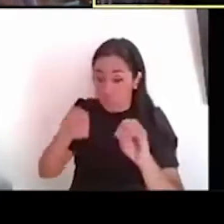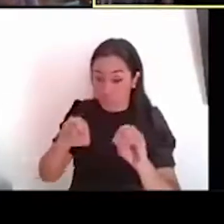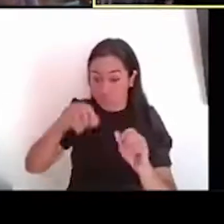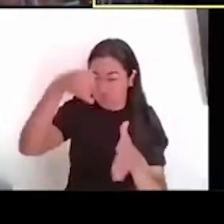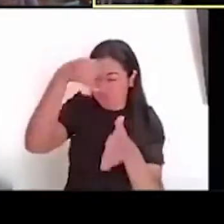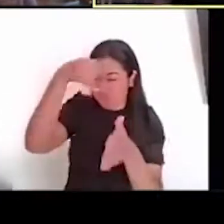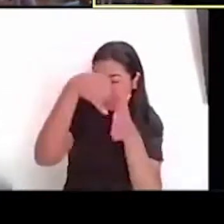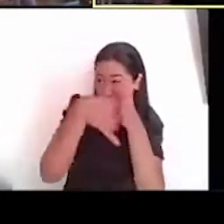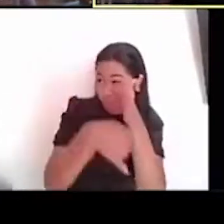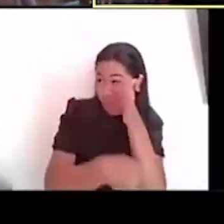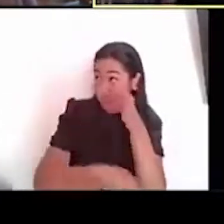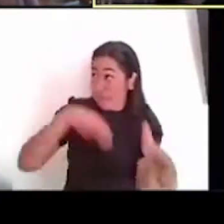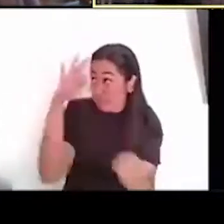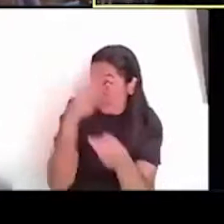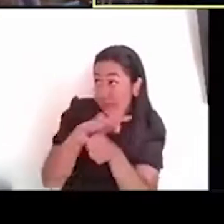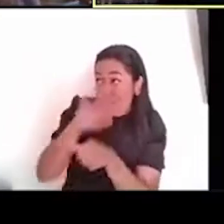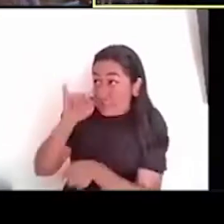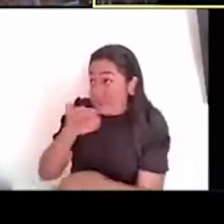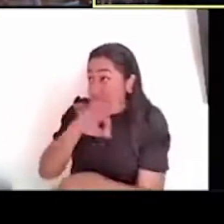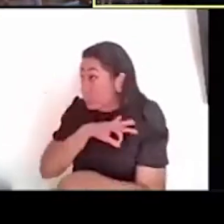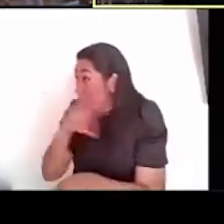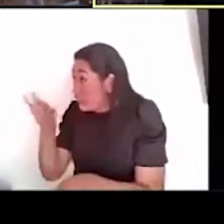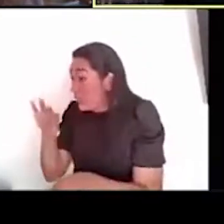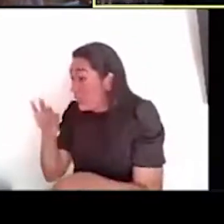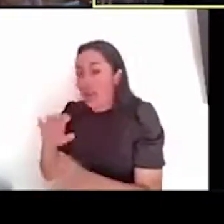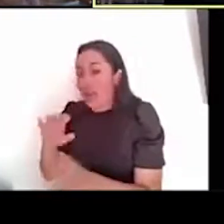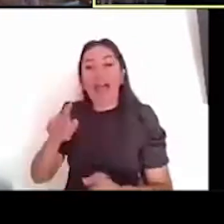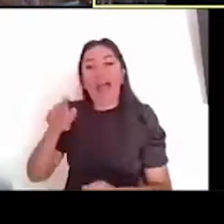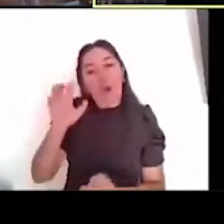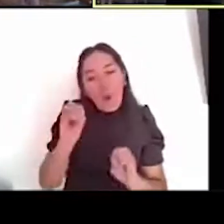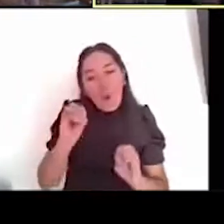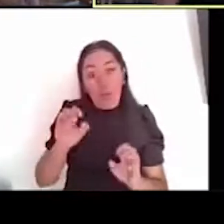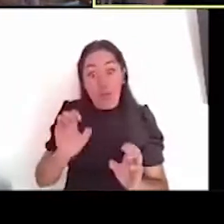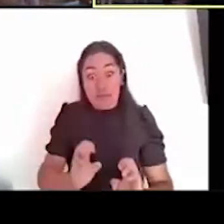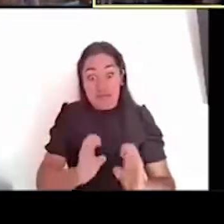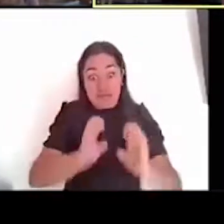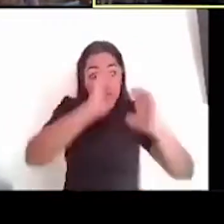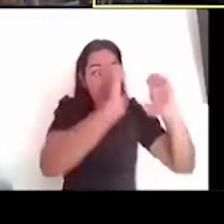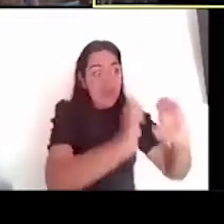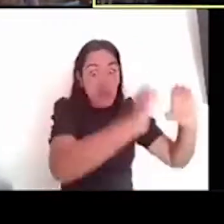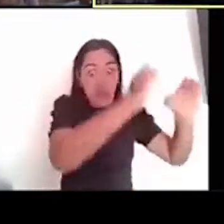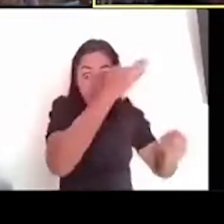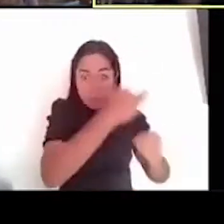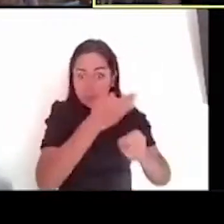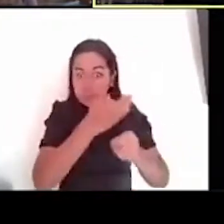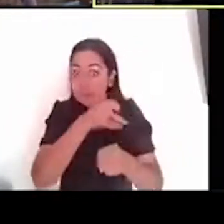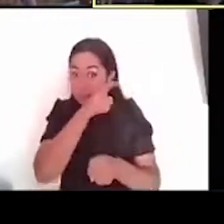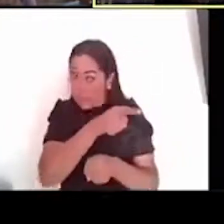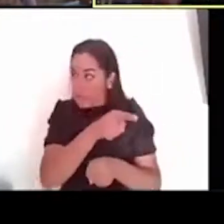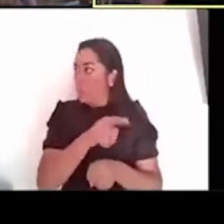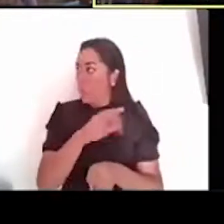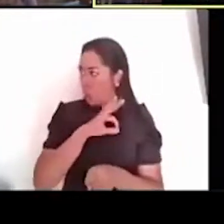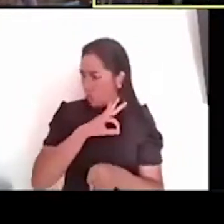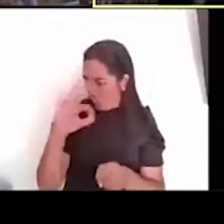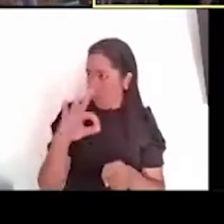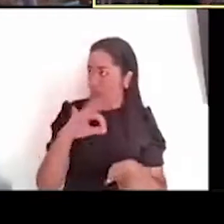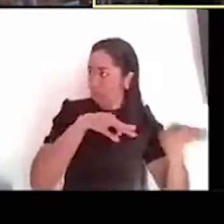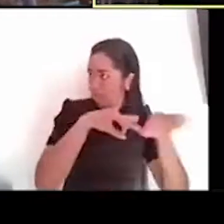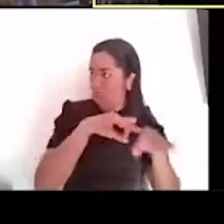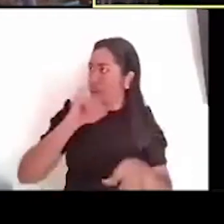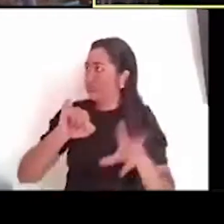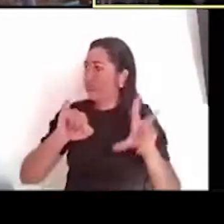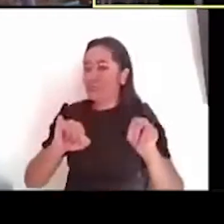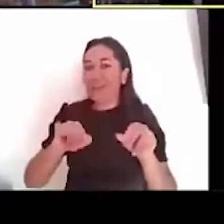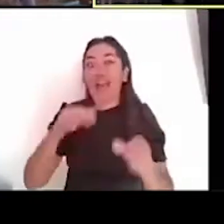edificios actuales sean funcionales, porque la ciudad de México es una ciudad viva, con mucho movimiento, con muchas necesidades,